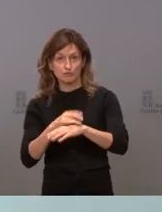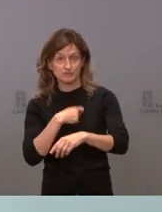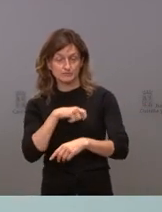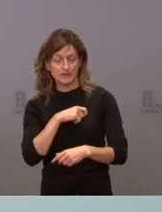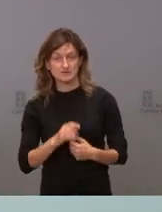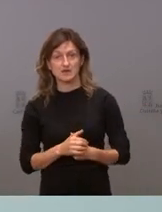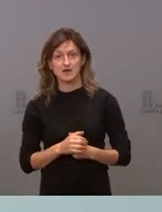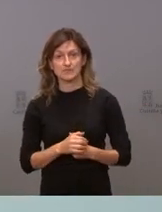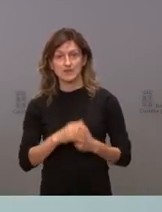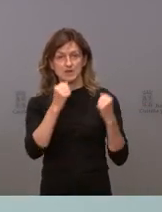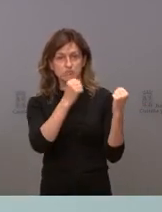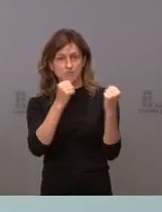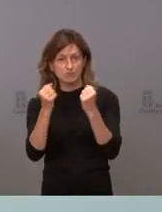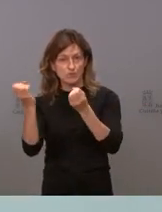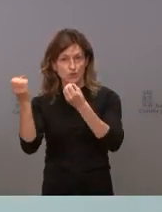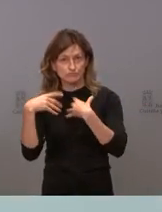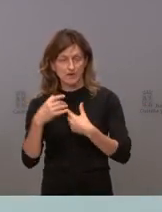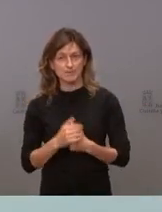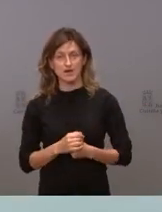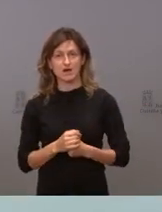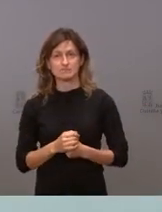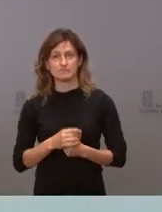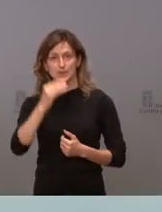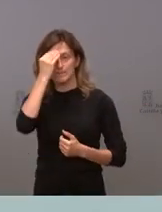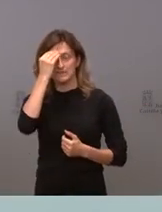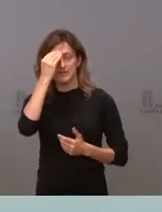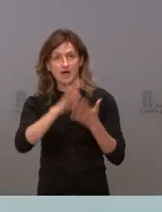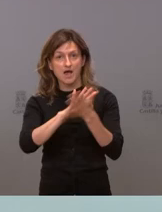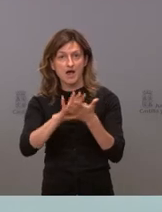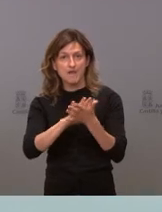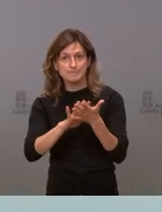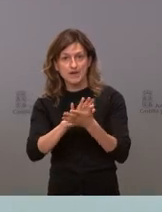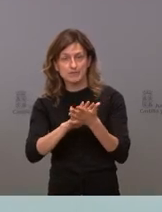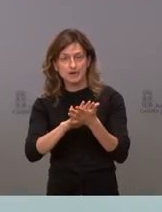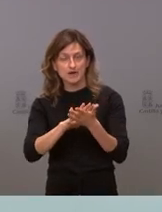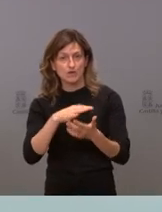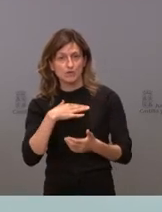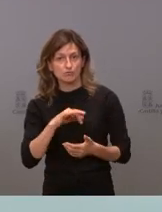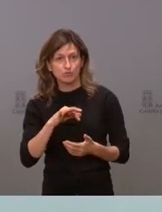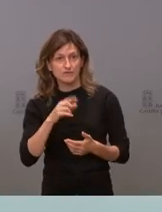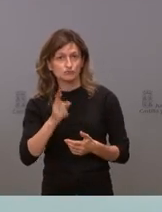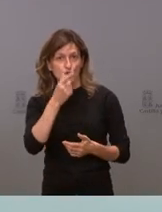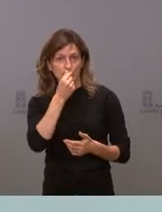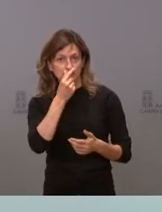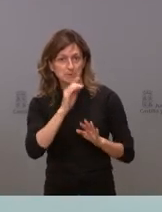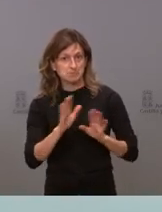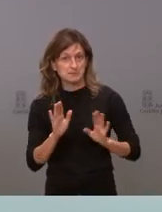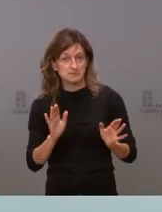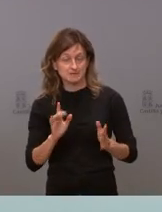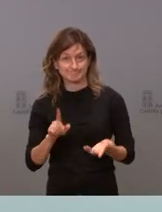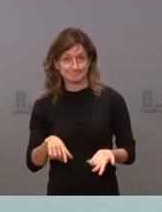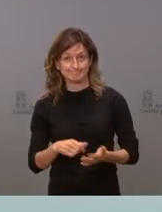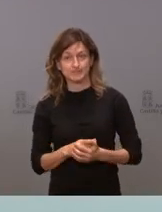los expertos. Sabíamos que se hablaba de que podía ser una simple gripe. Esa, desde luego,